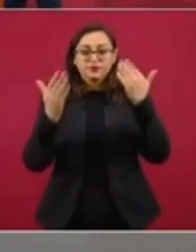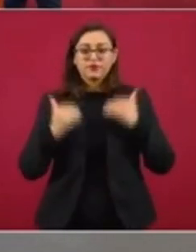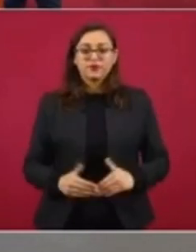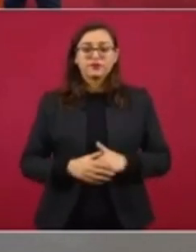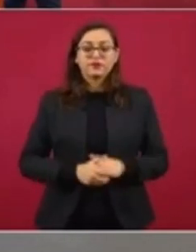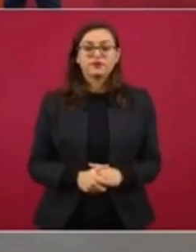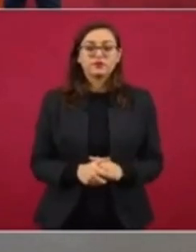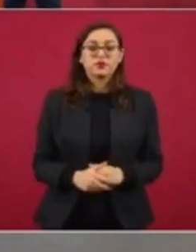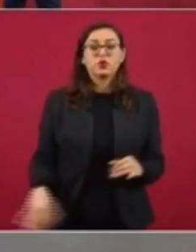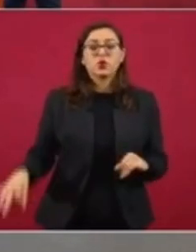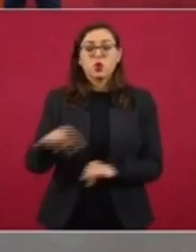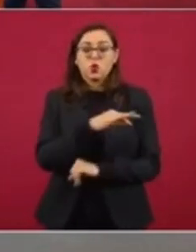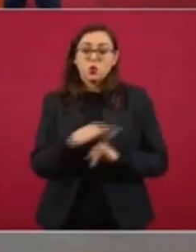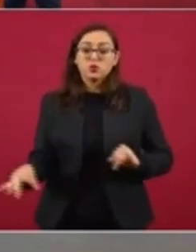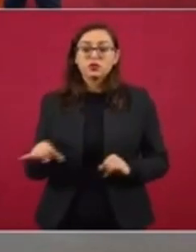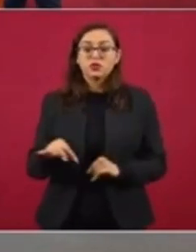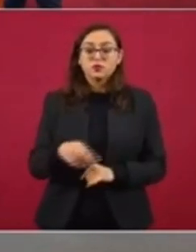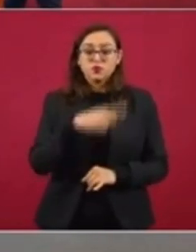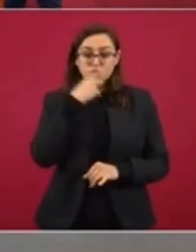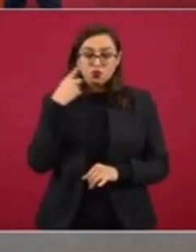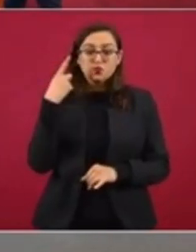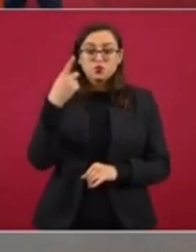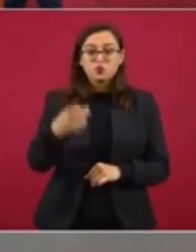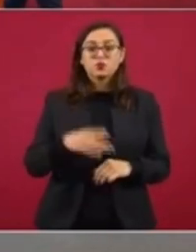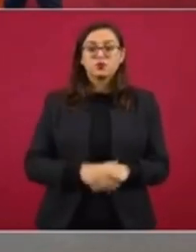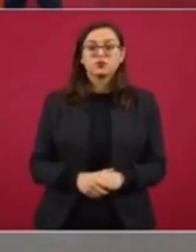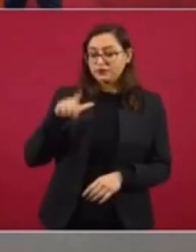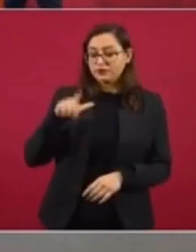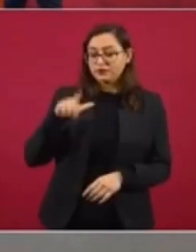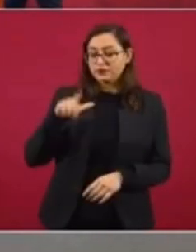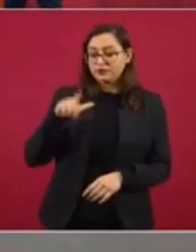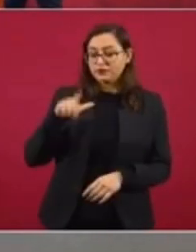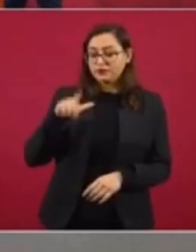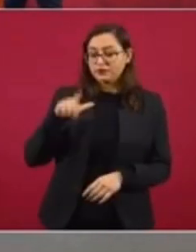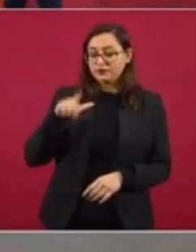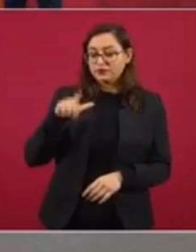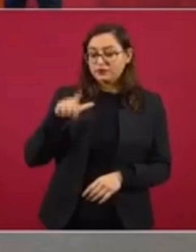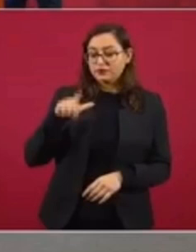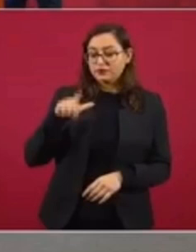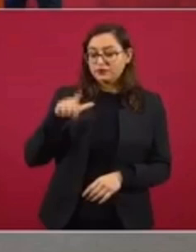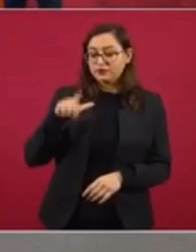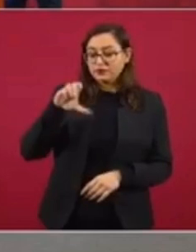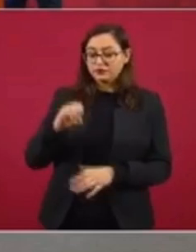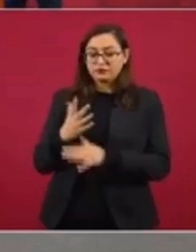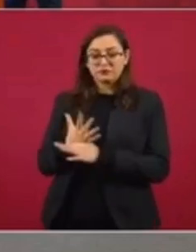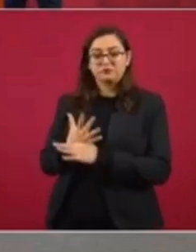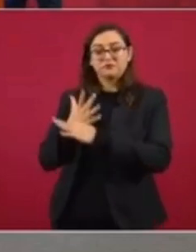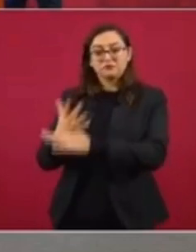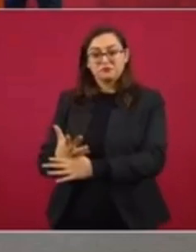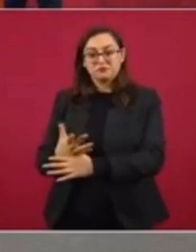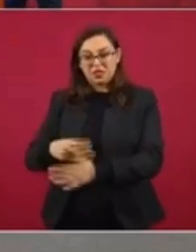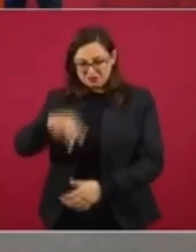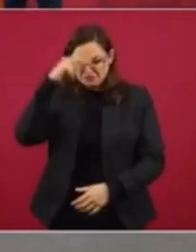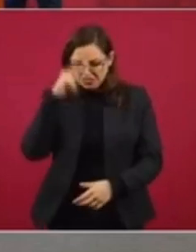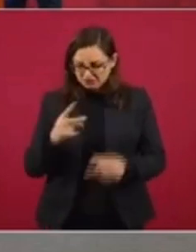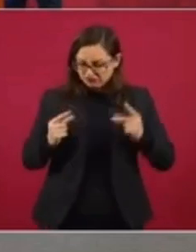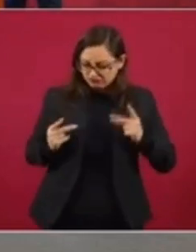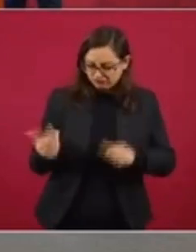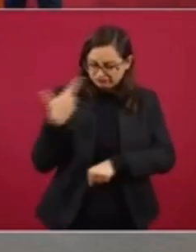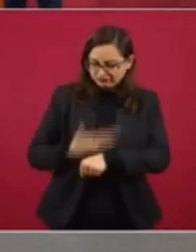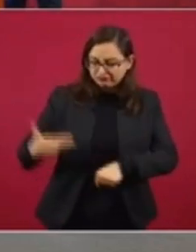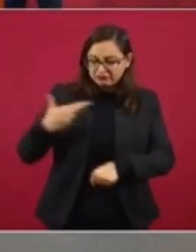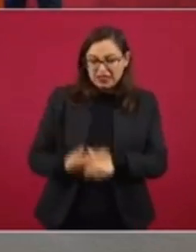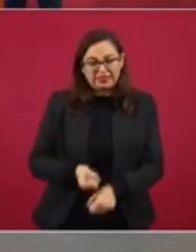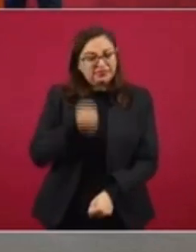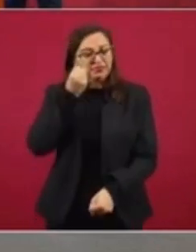Termino diciendo, dijo el presidente, estamos adelantándonos para ser de los primeros en contar con la vacuna, que se va a